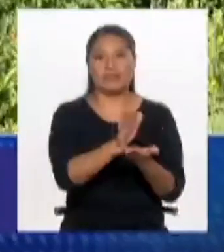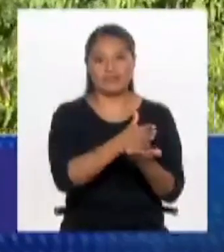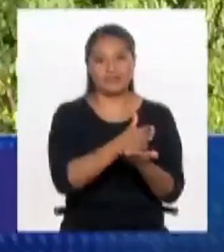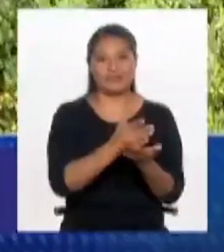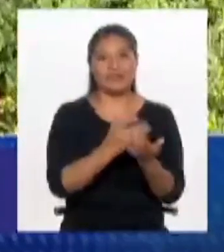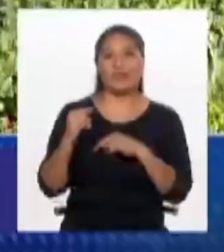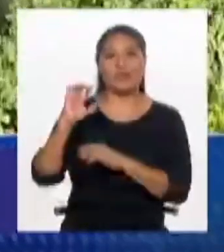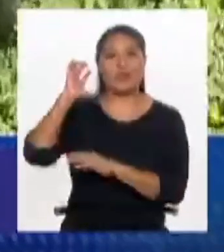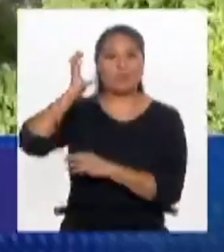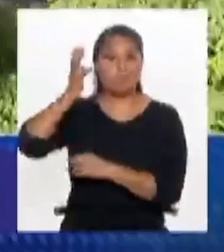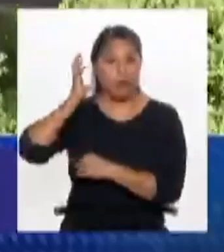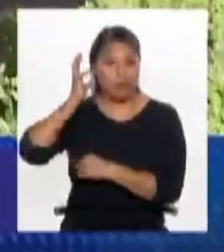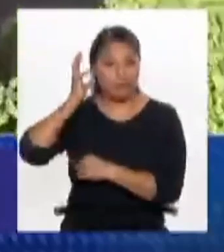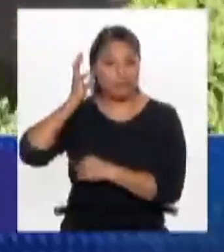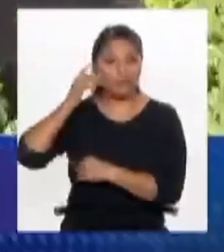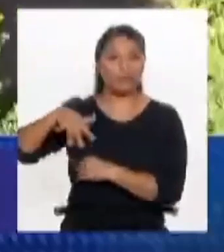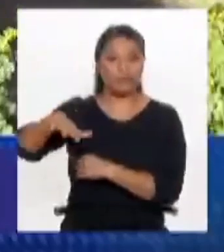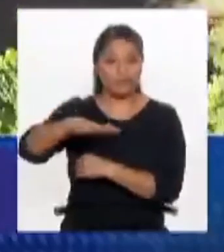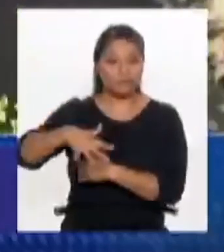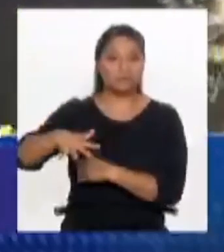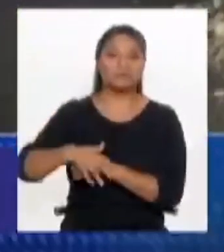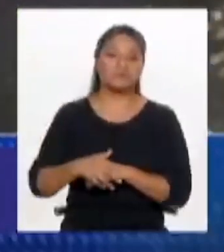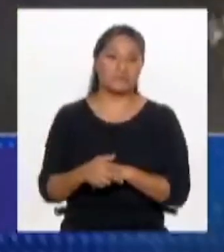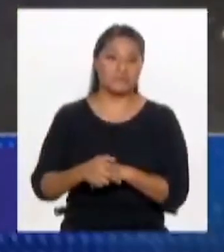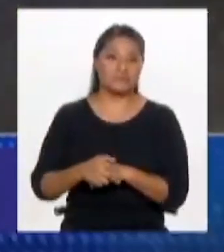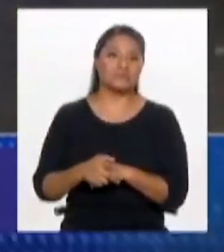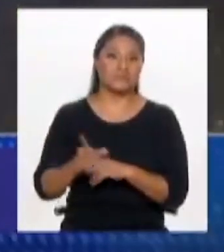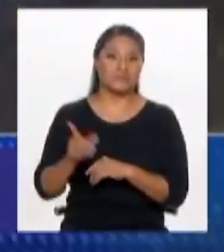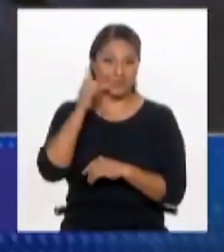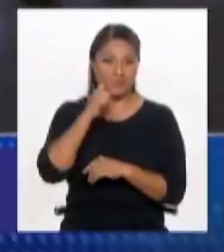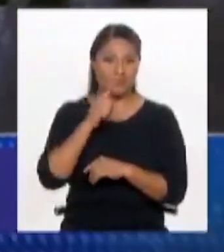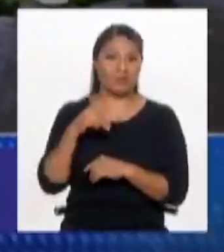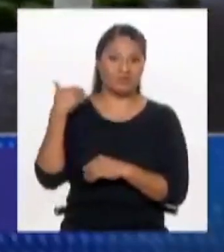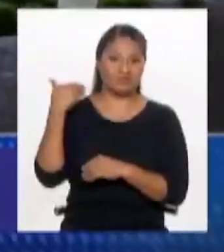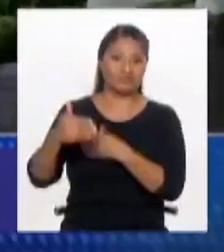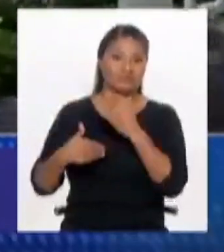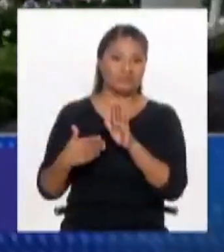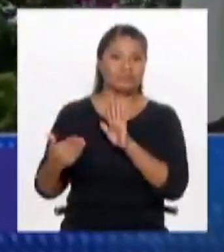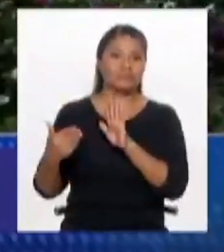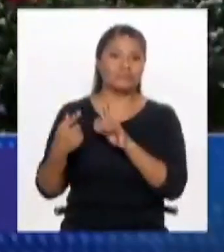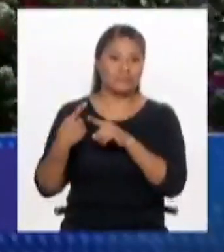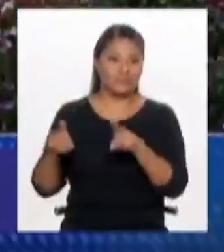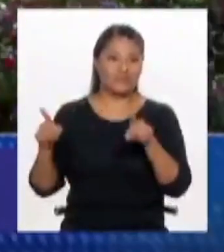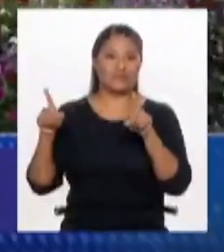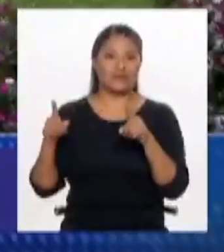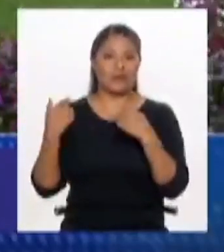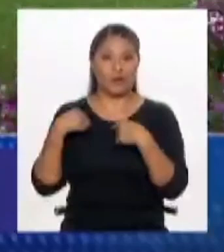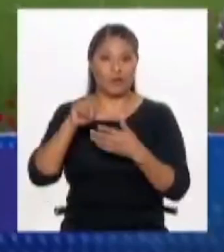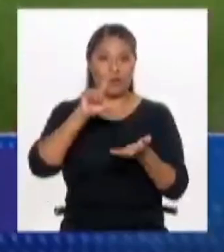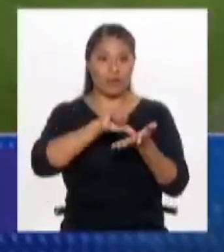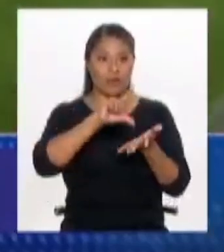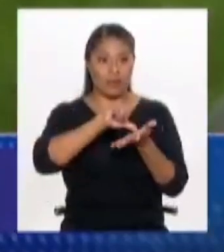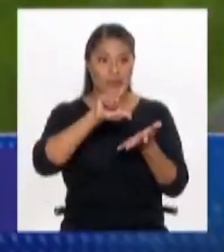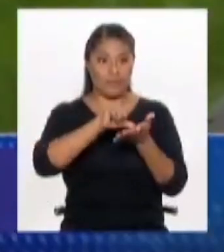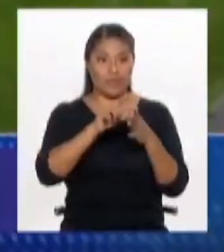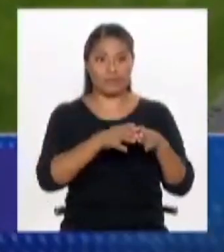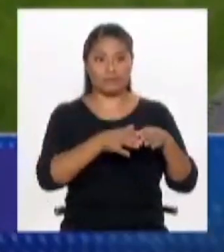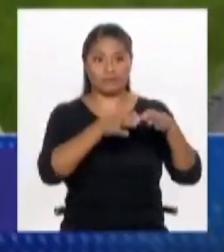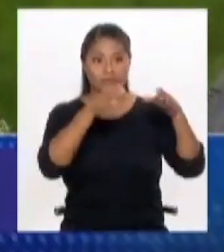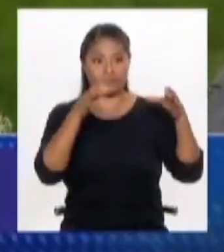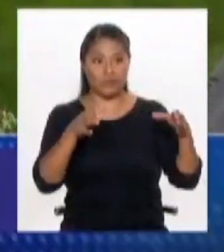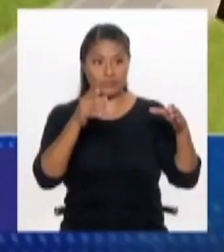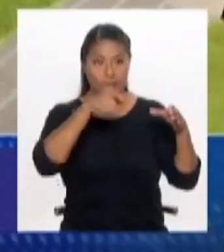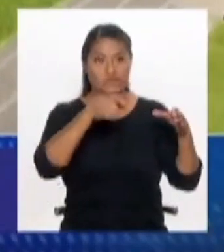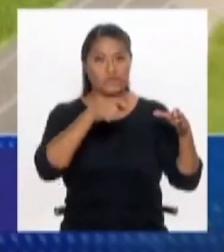caso de Miraflores, que nadie está en contra de un parque más. Pero claramente, si ves Lima, no es donde más necesitan parques.